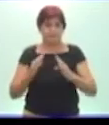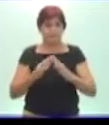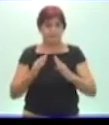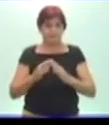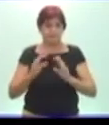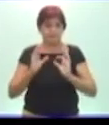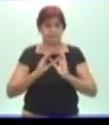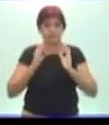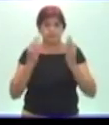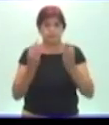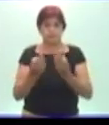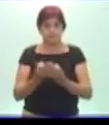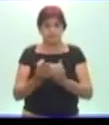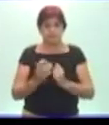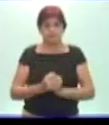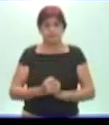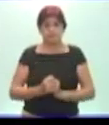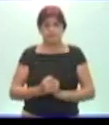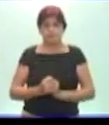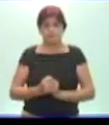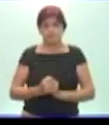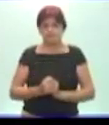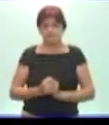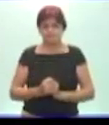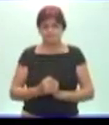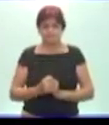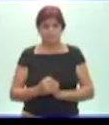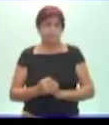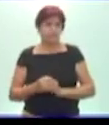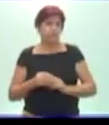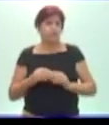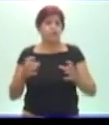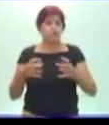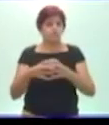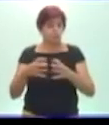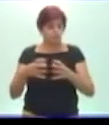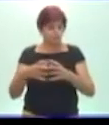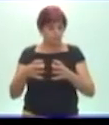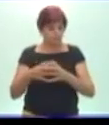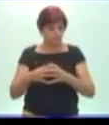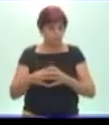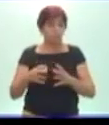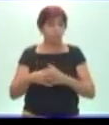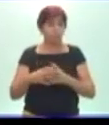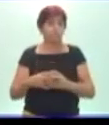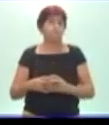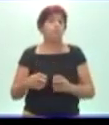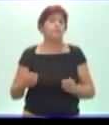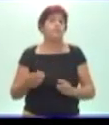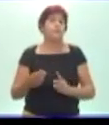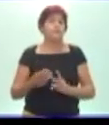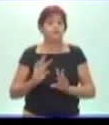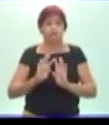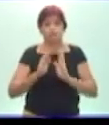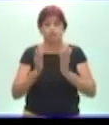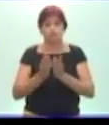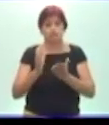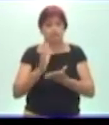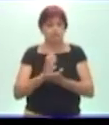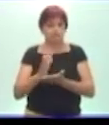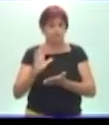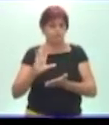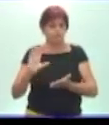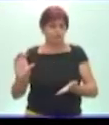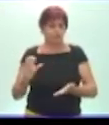nos insertamos a grupos de whatsapp como el grupo un segundo en cuarentena de la escuela Rolando Polar de Eduardo